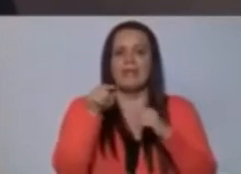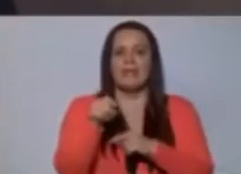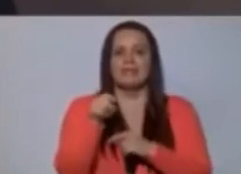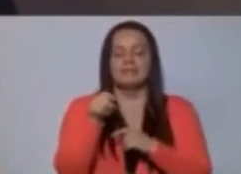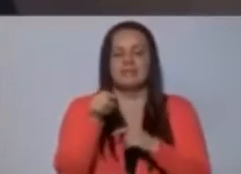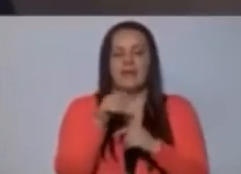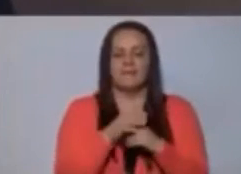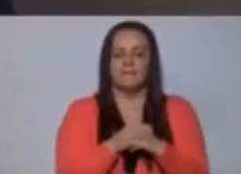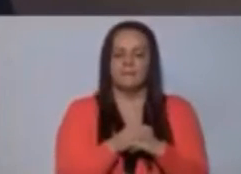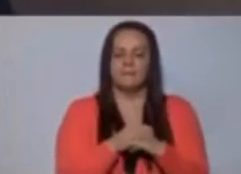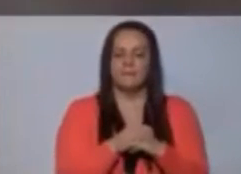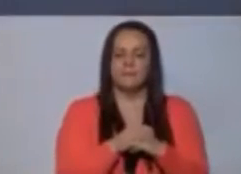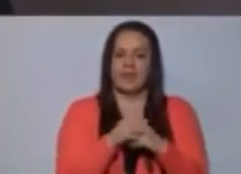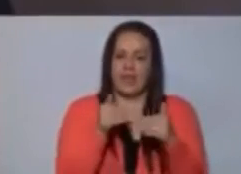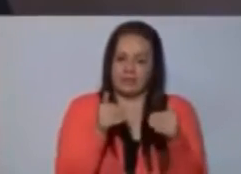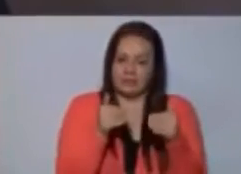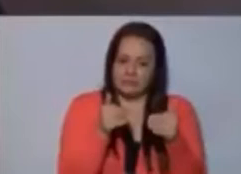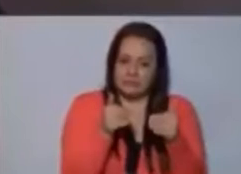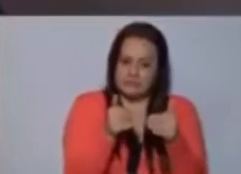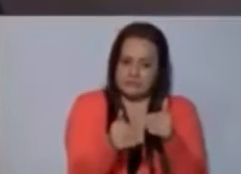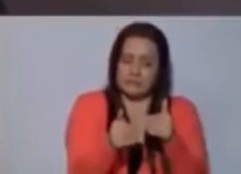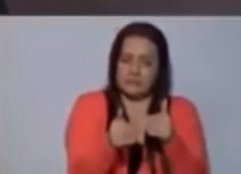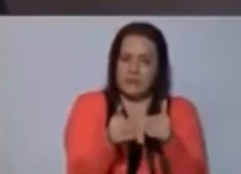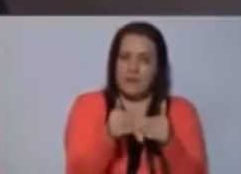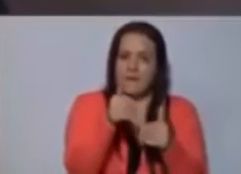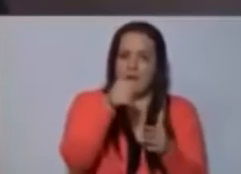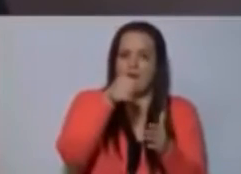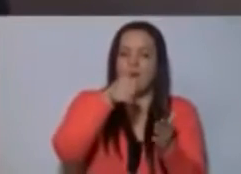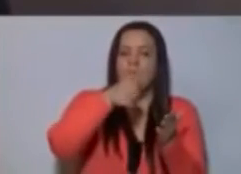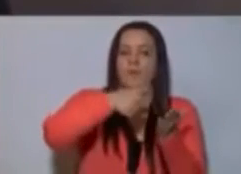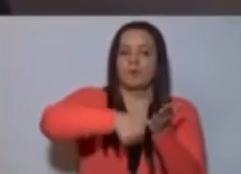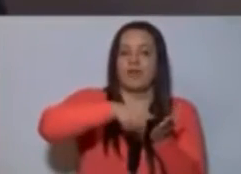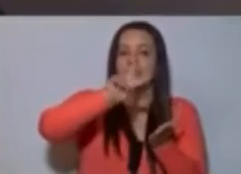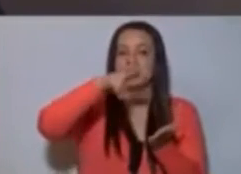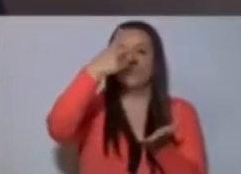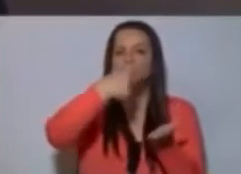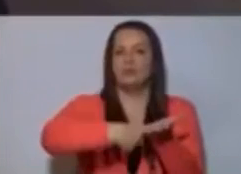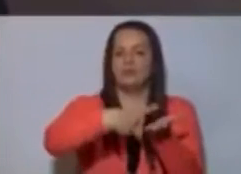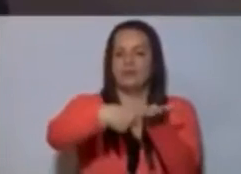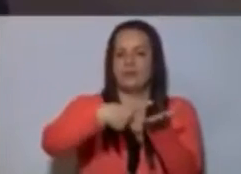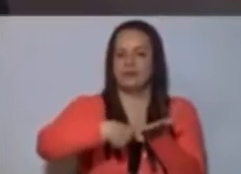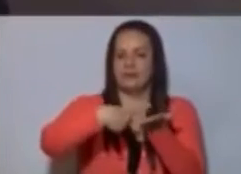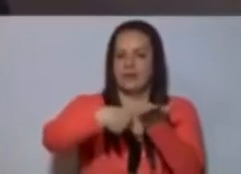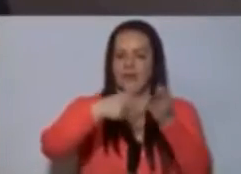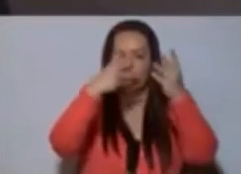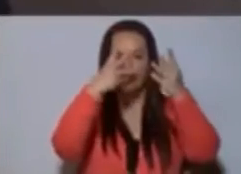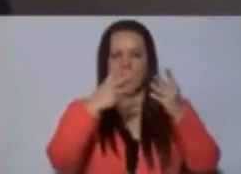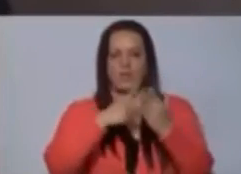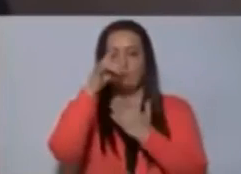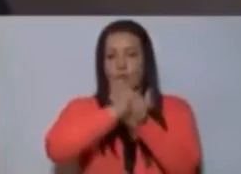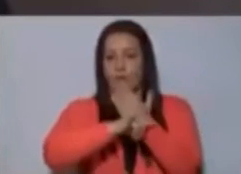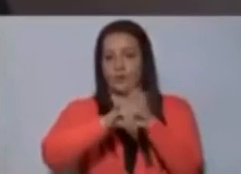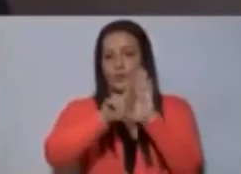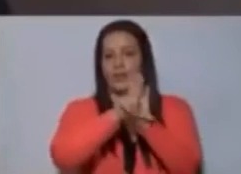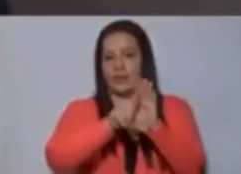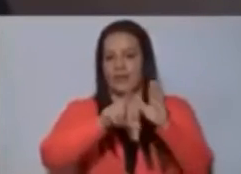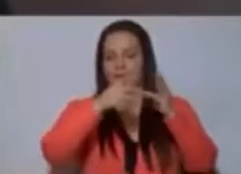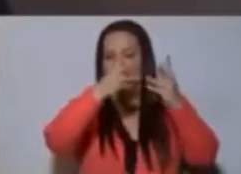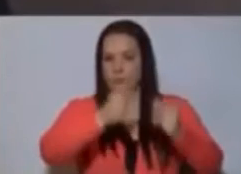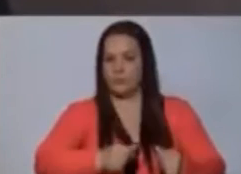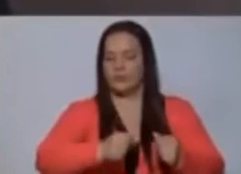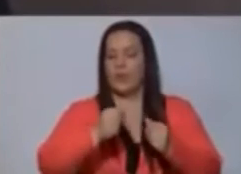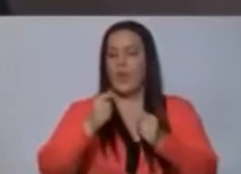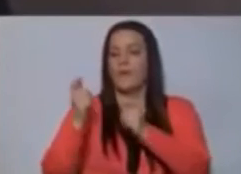de votar en segundo debate ese proyecto de ley de presupuesto extraordinario que fue